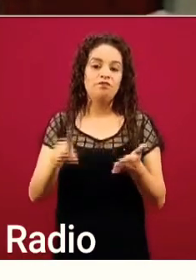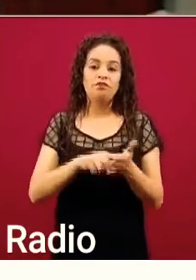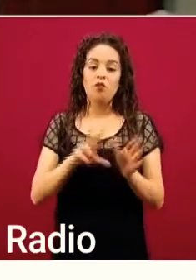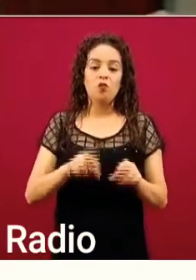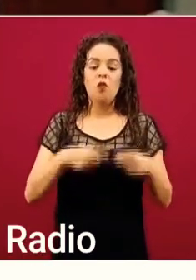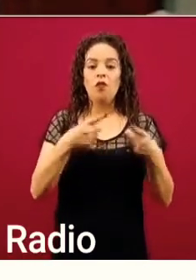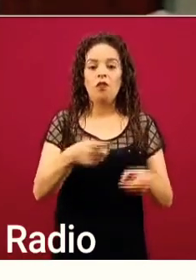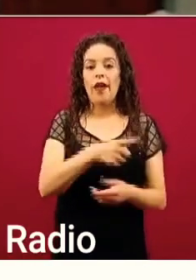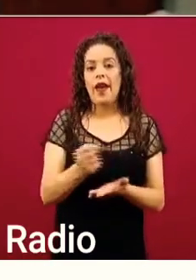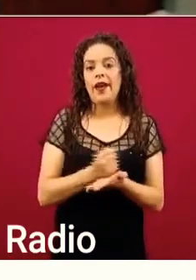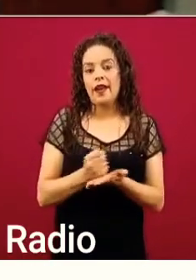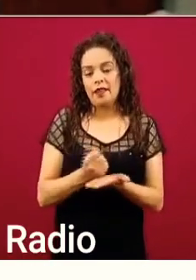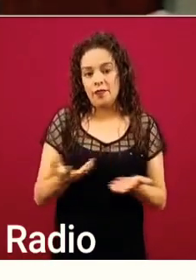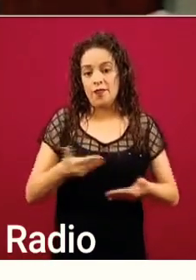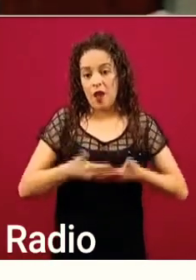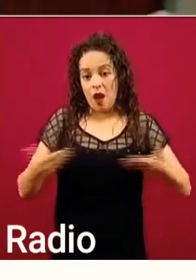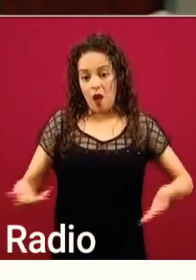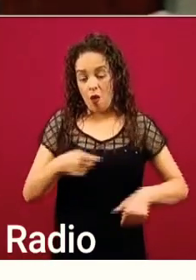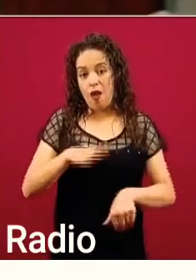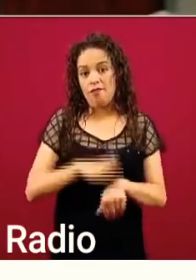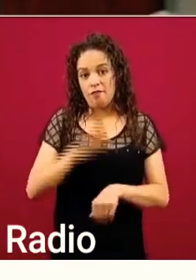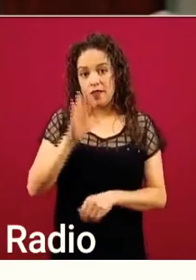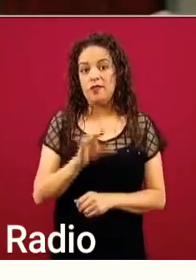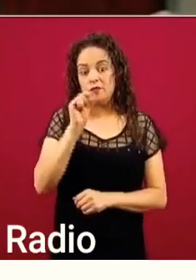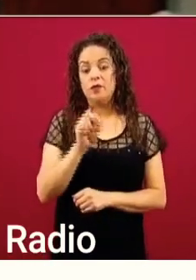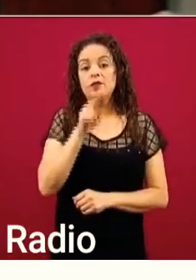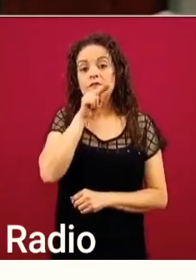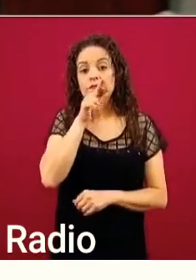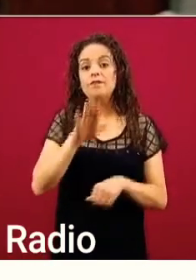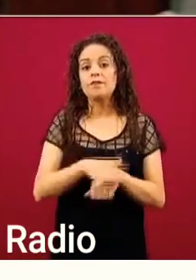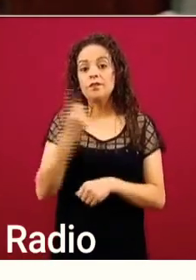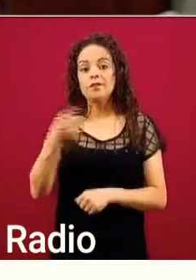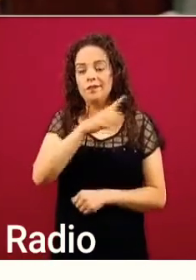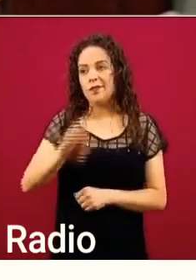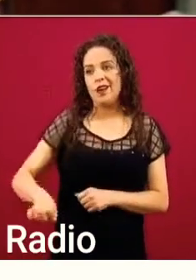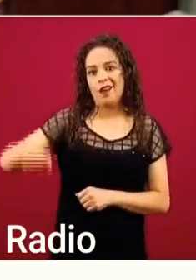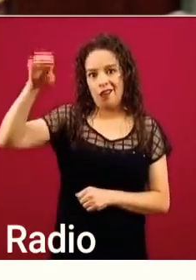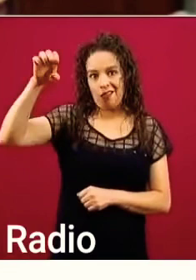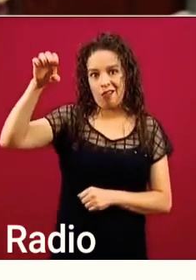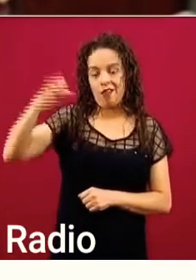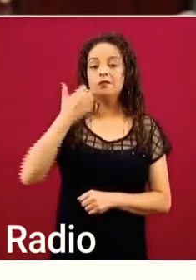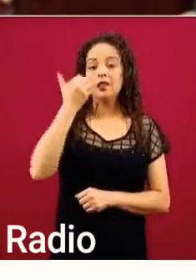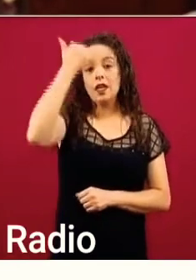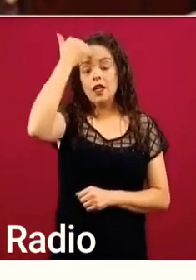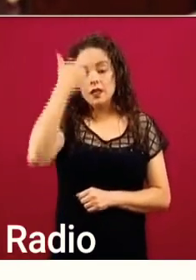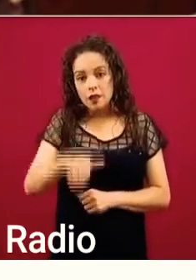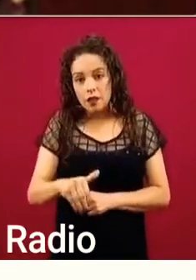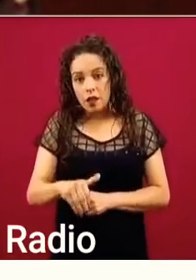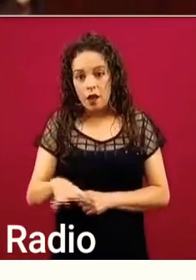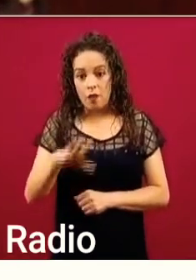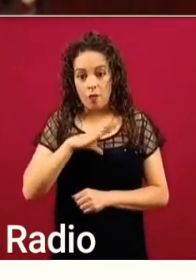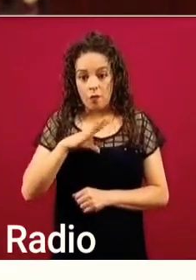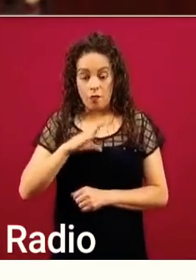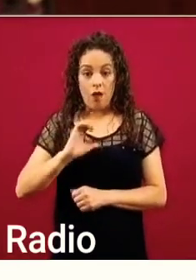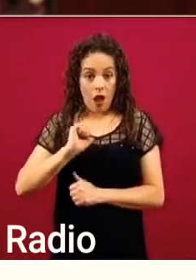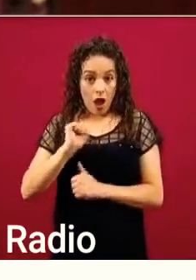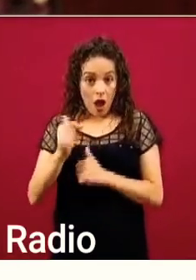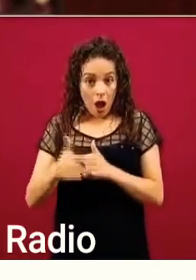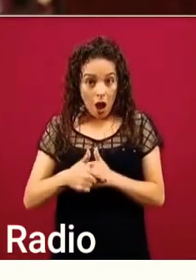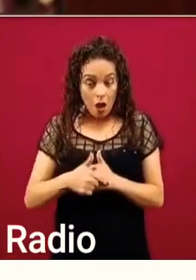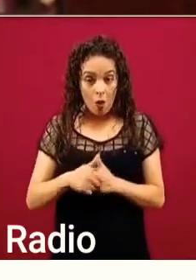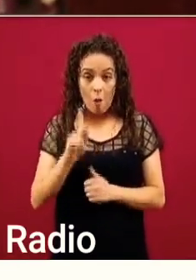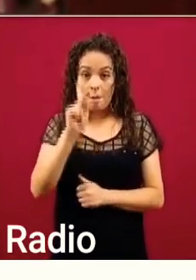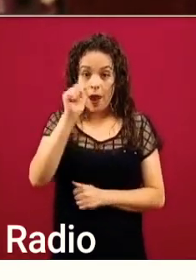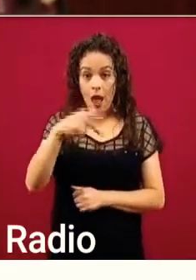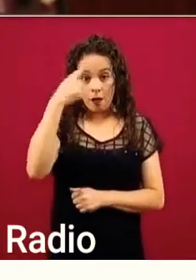están más preocupados por ser personas de la tercera edad. Quieren saber si existe algún plan para ellos, si está